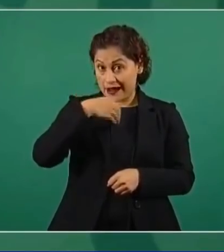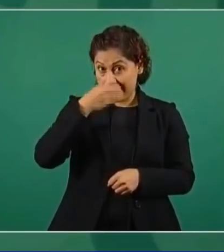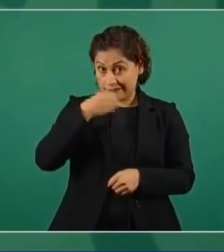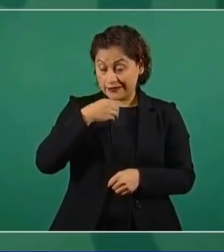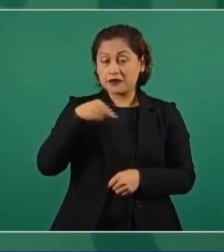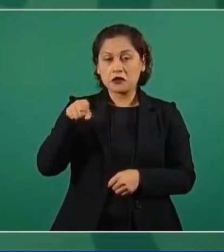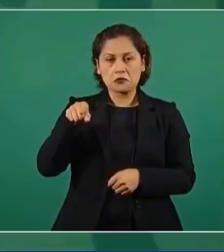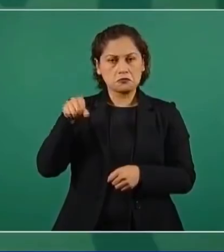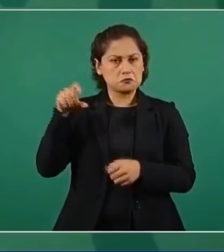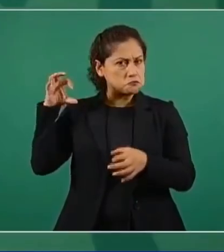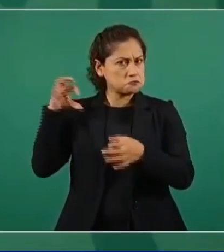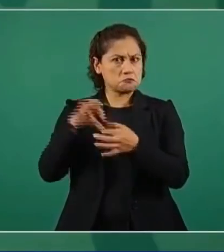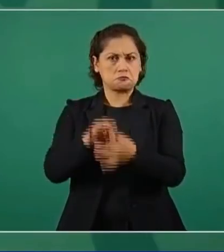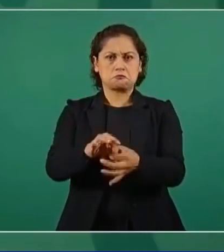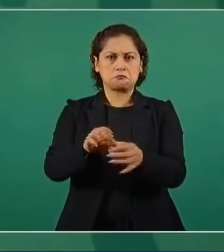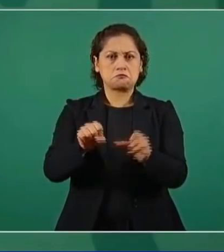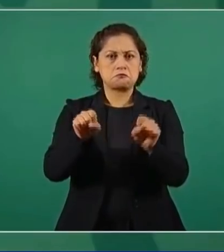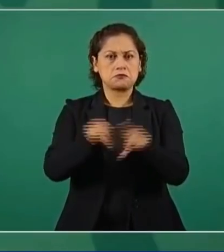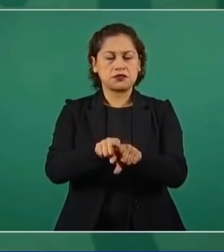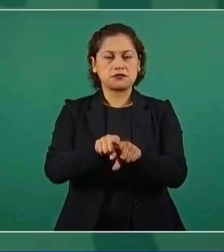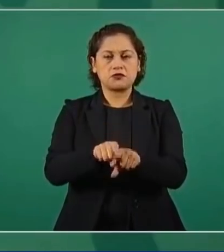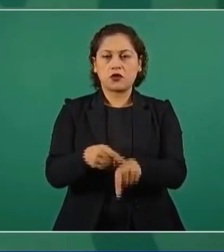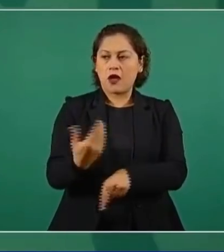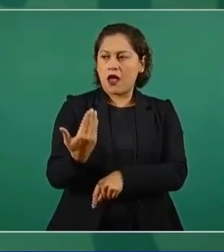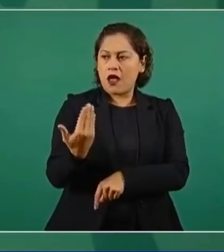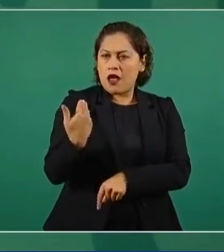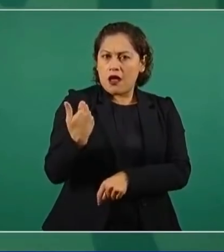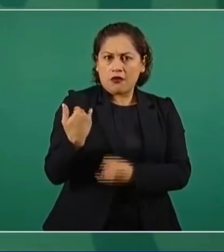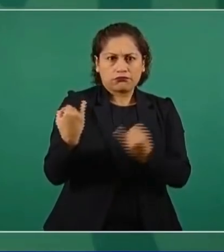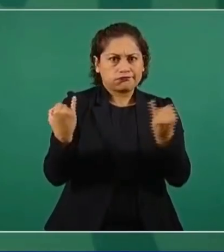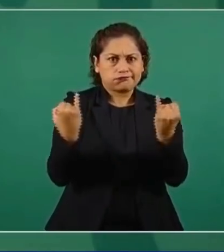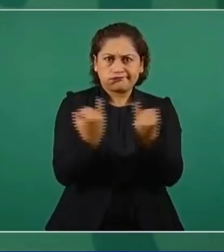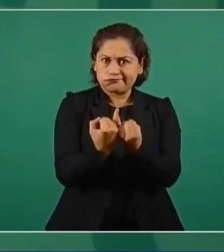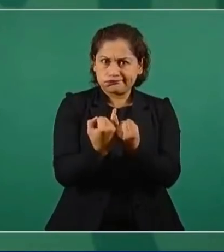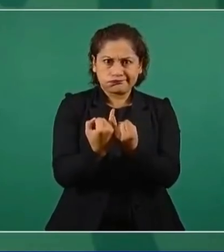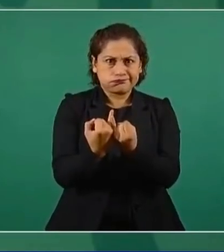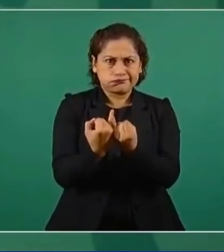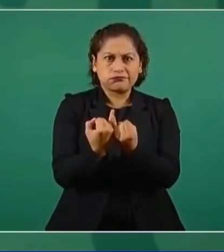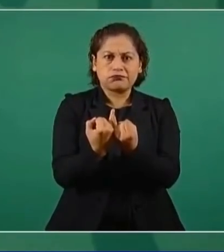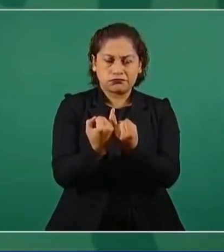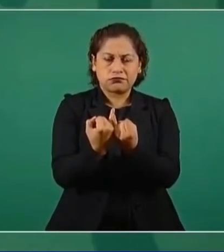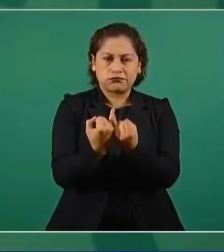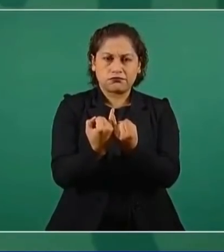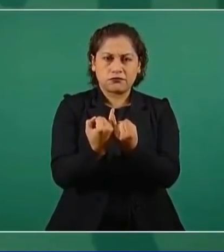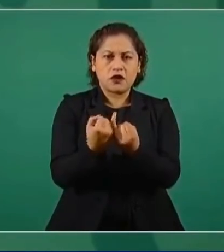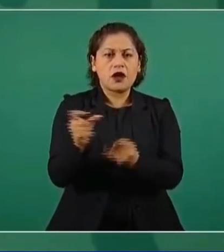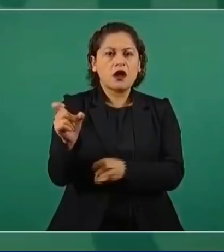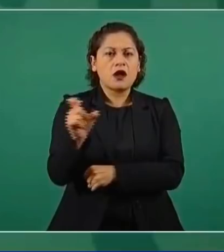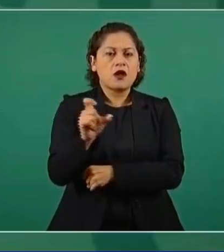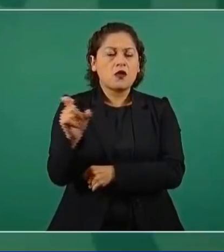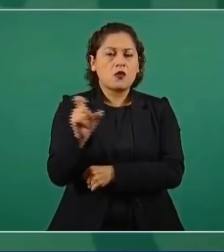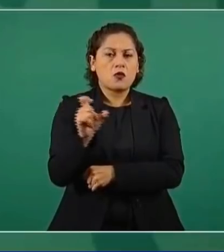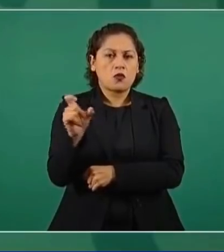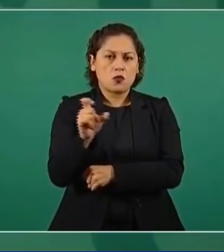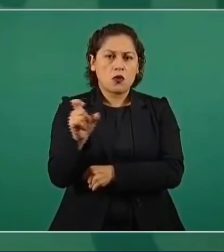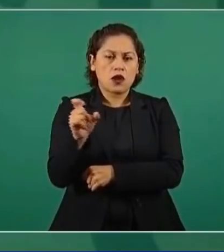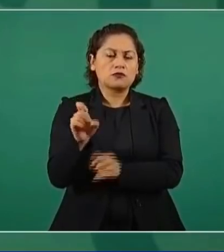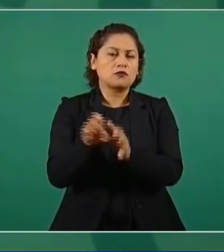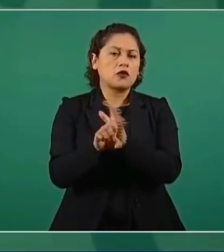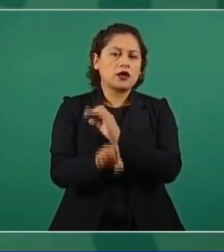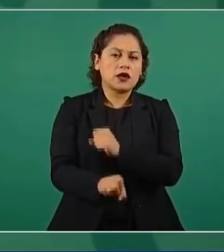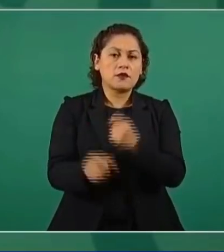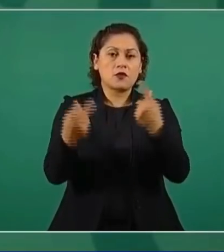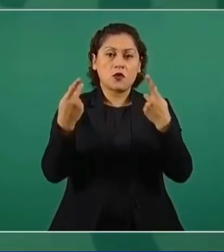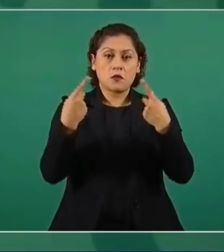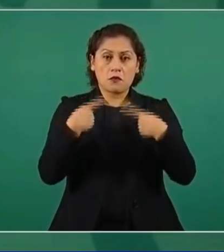poco en defensa de perseguidos,